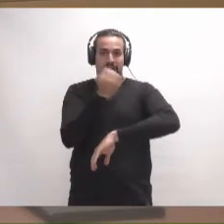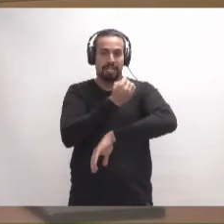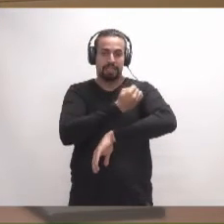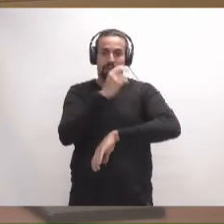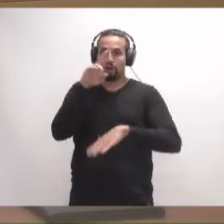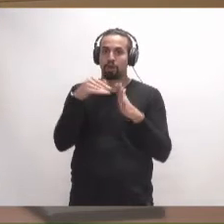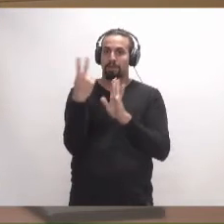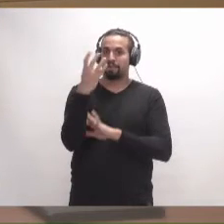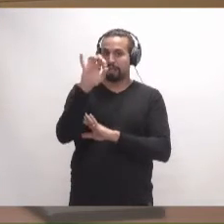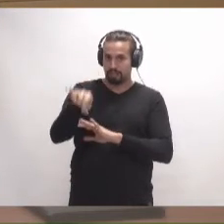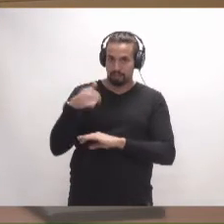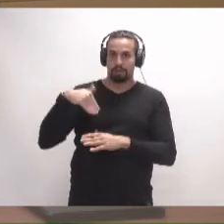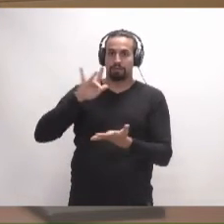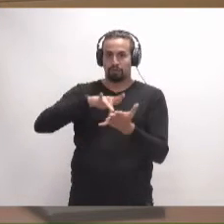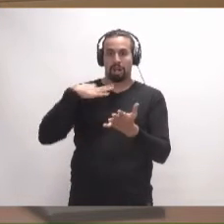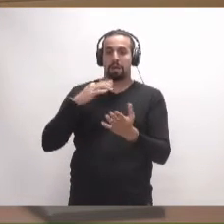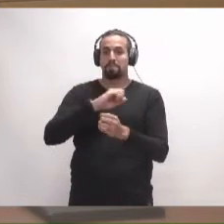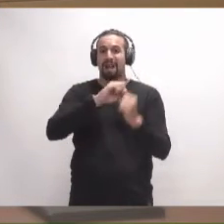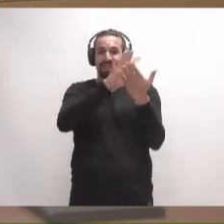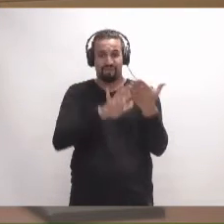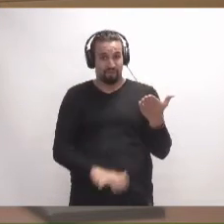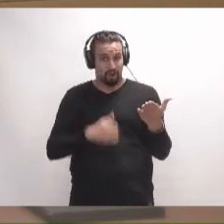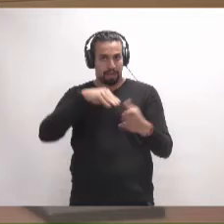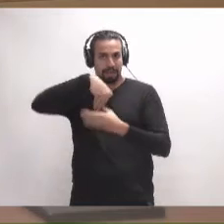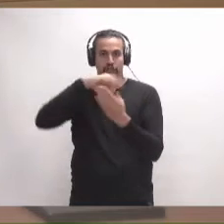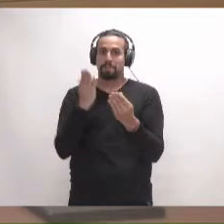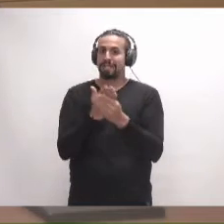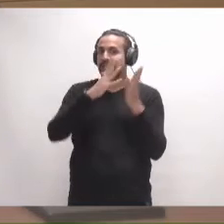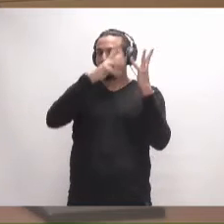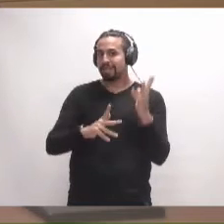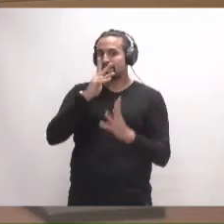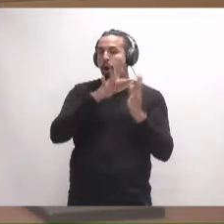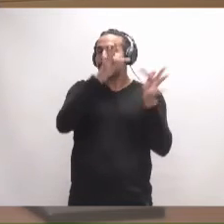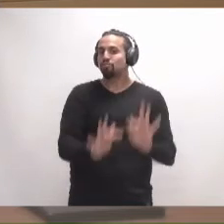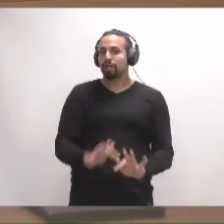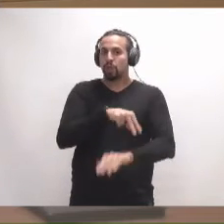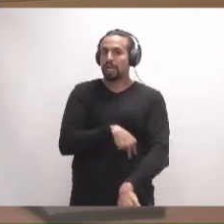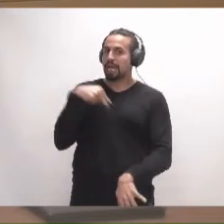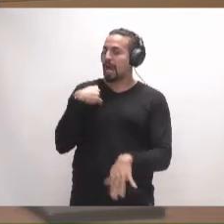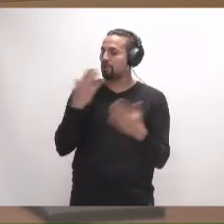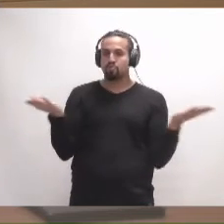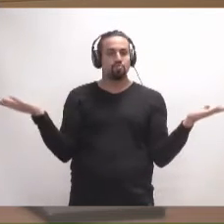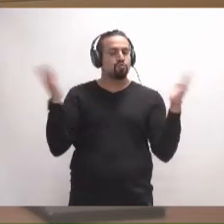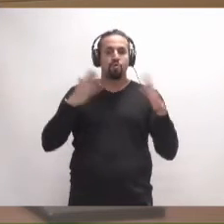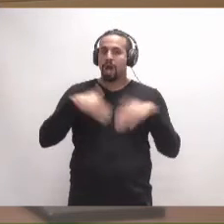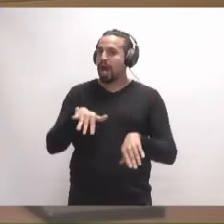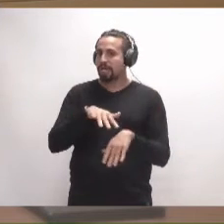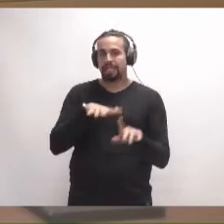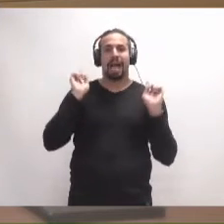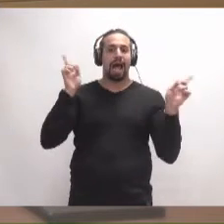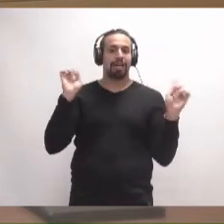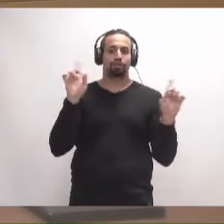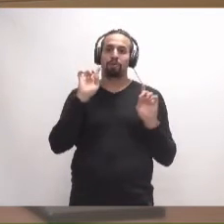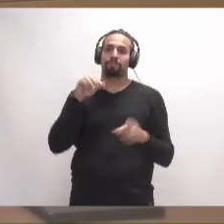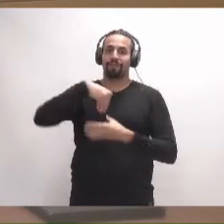de acuerdo con los informes obrantes en el expediente administrativo del presupuesto general, no se encuentra en ninguno de los supuestos previstos en el artículo